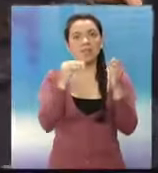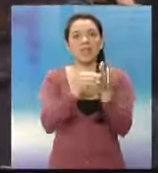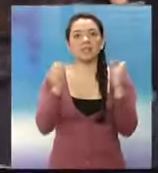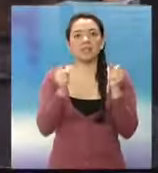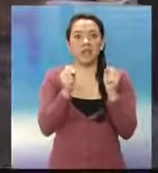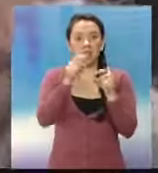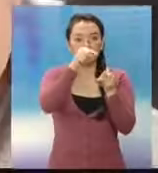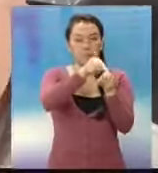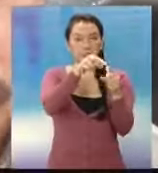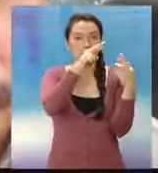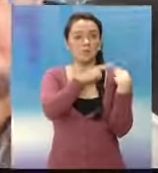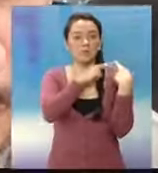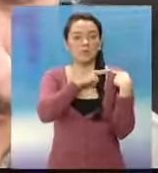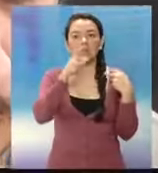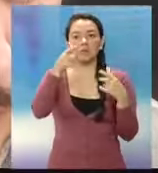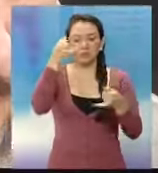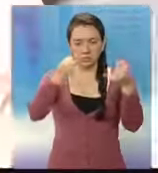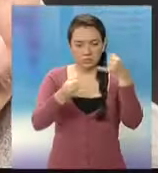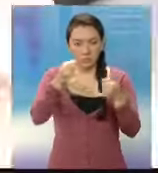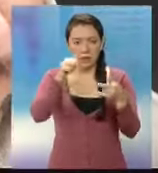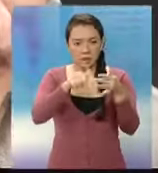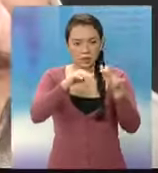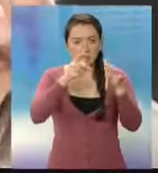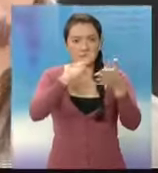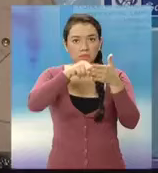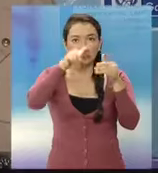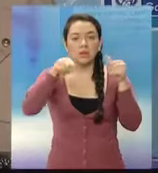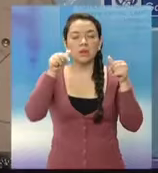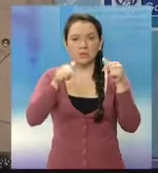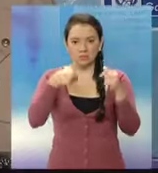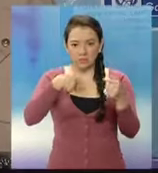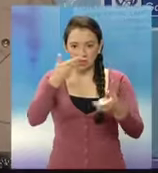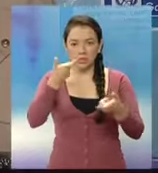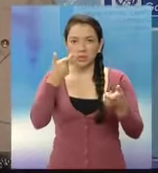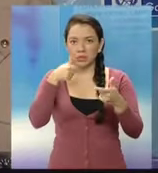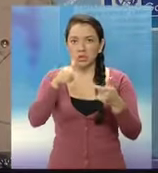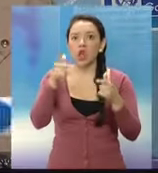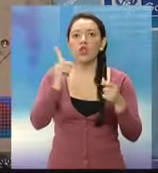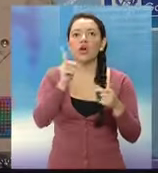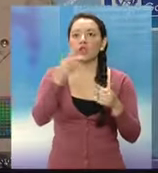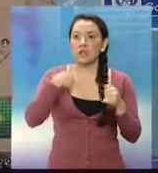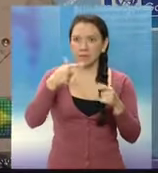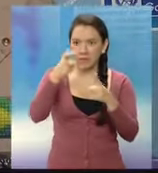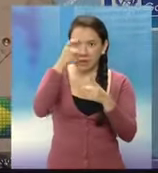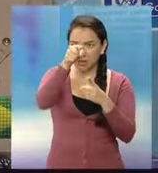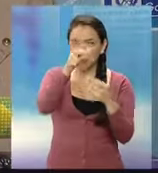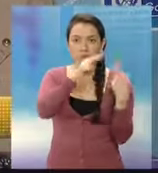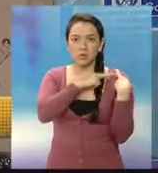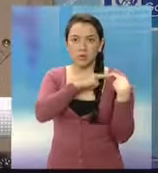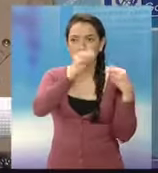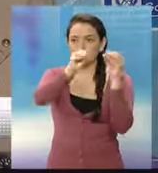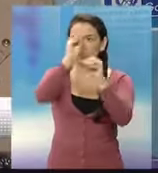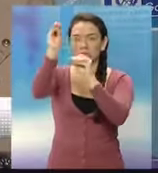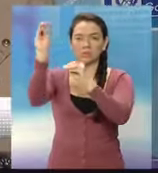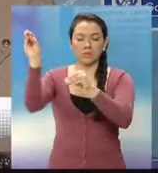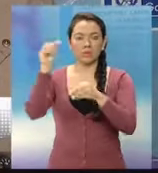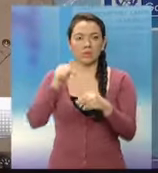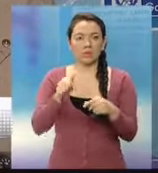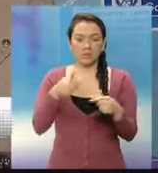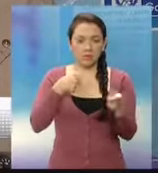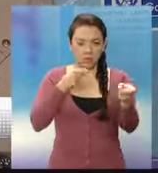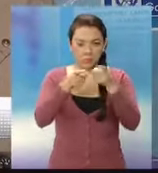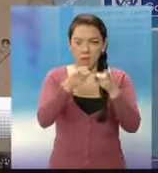que Cano era el encargado de las finanzas y logística de la estructura criminal. Es el que tiene a su cargo los grupos que